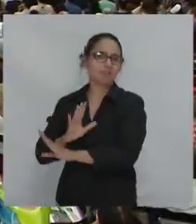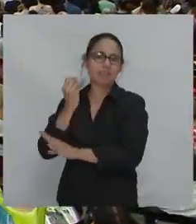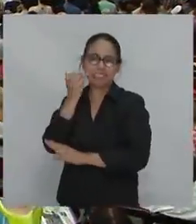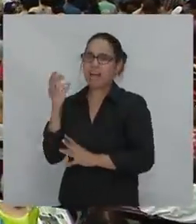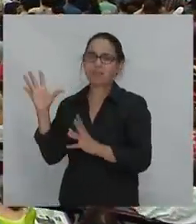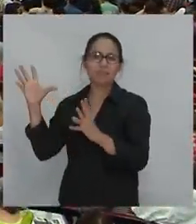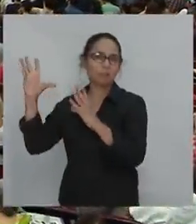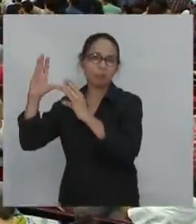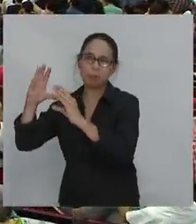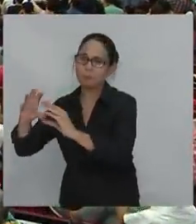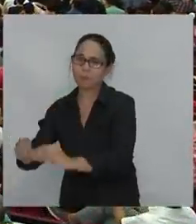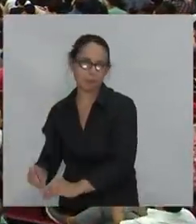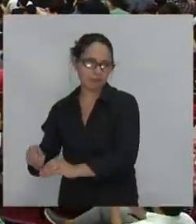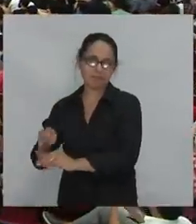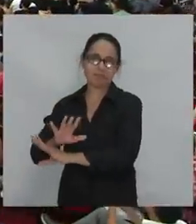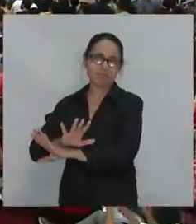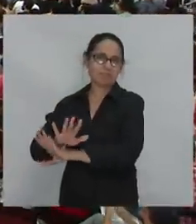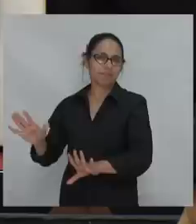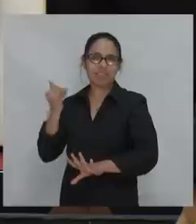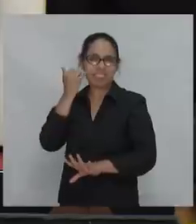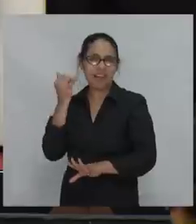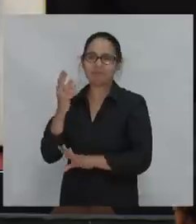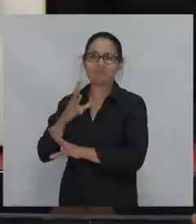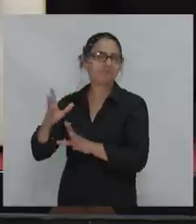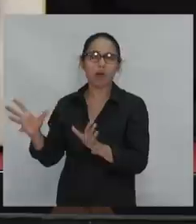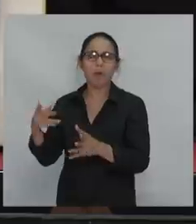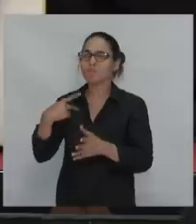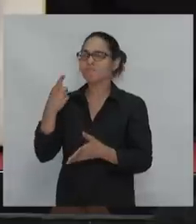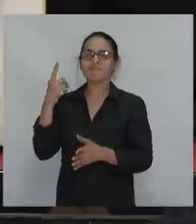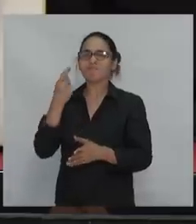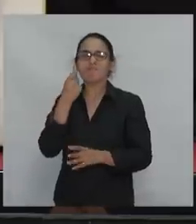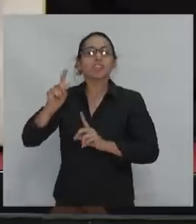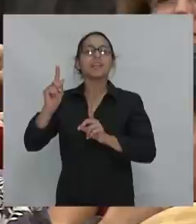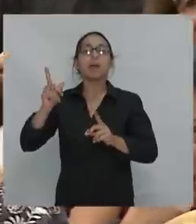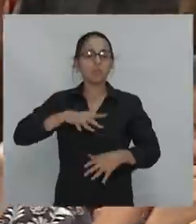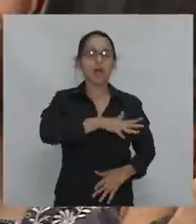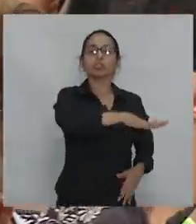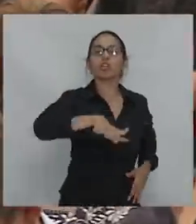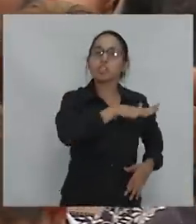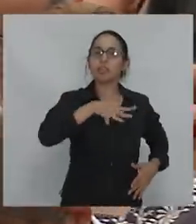victorias y que no logra captar el entusiasmo colectivo de la sociedad.